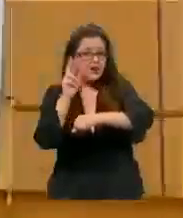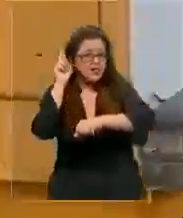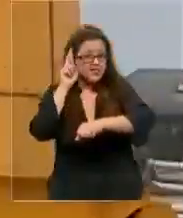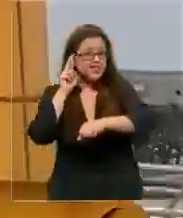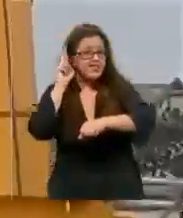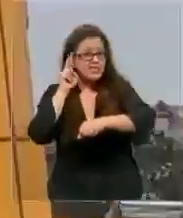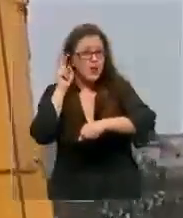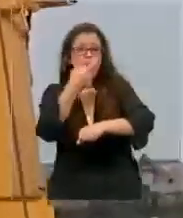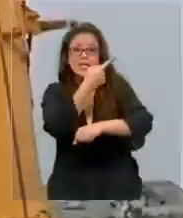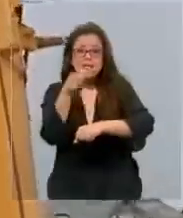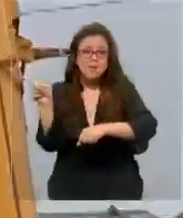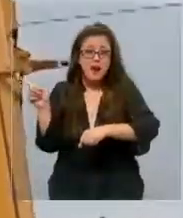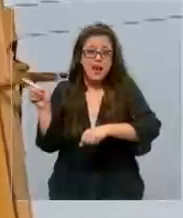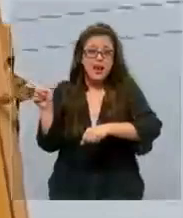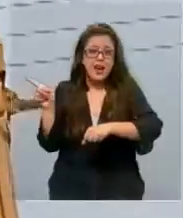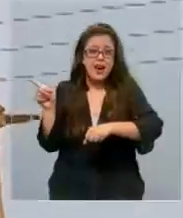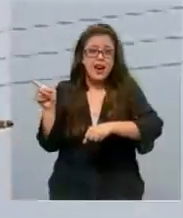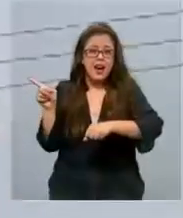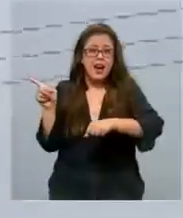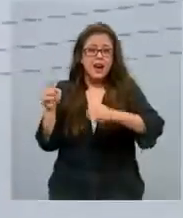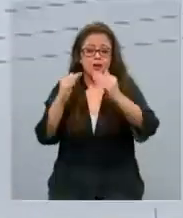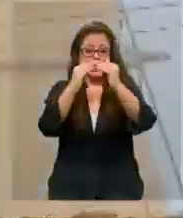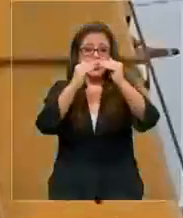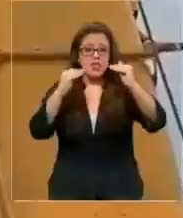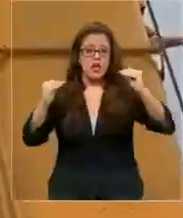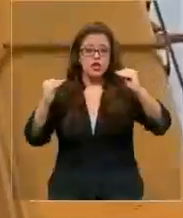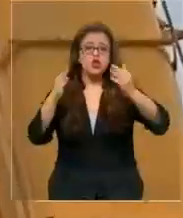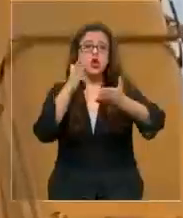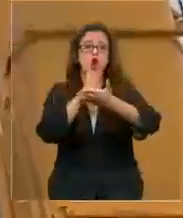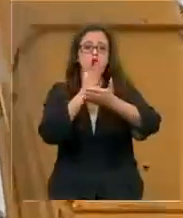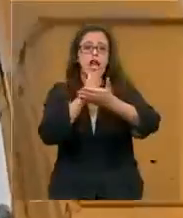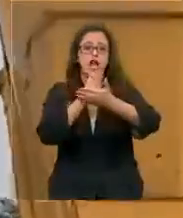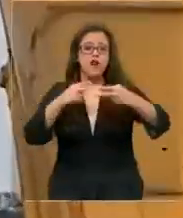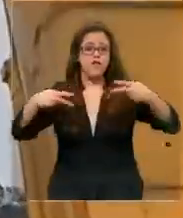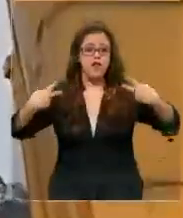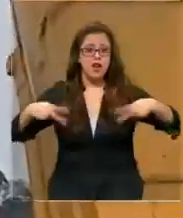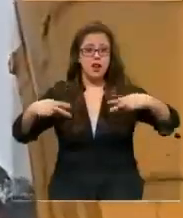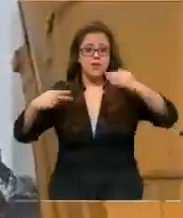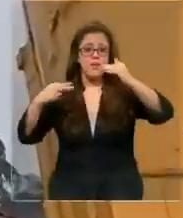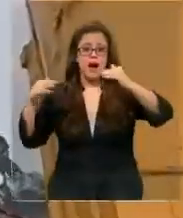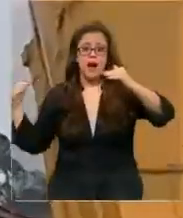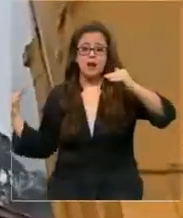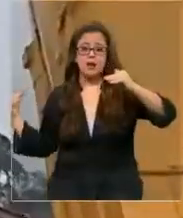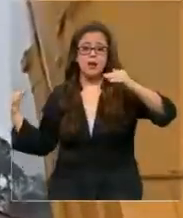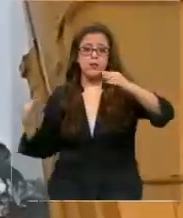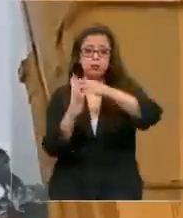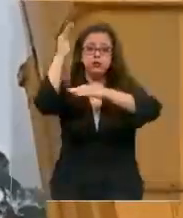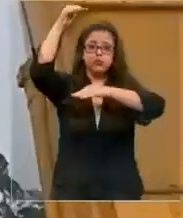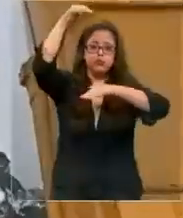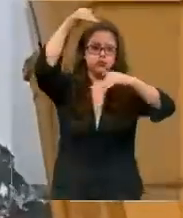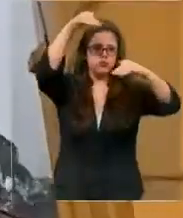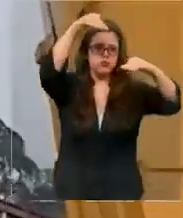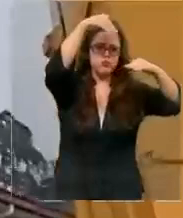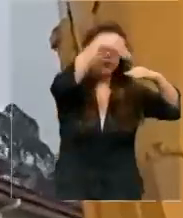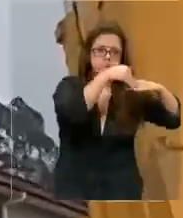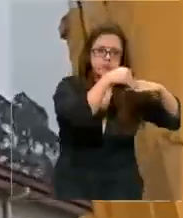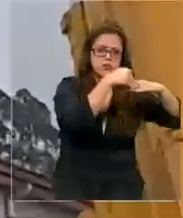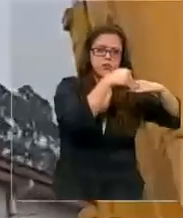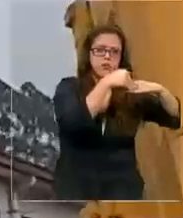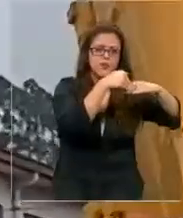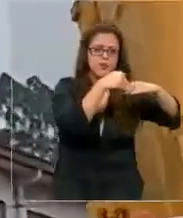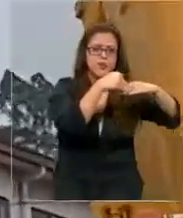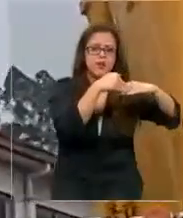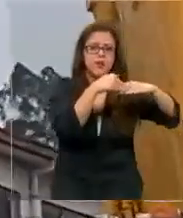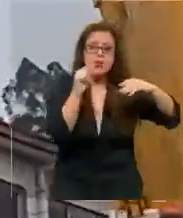hace una semana que estaba en el techo de un colegio en Viña del Mar después de un accidente. Había volado literalmente hasta